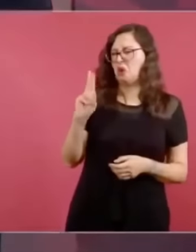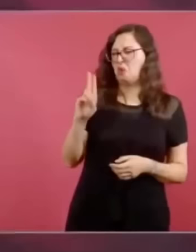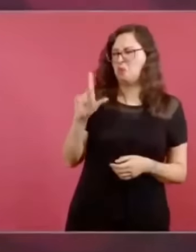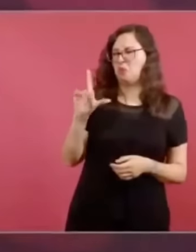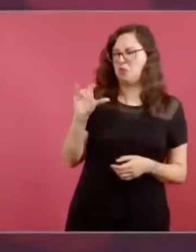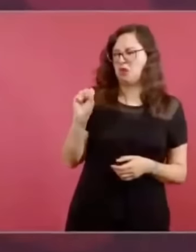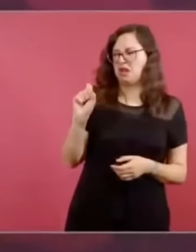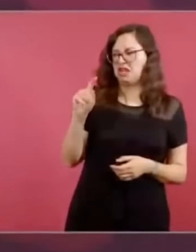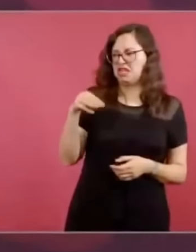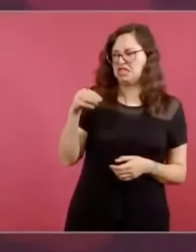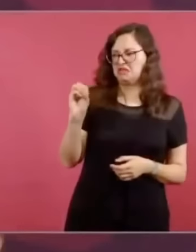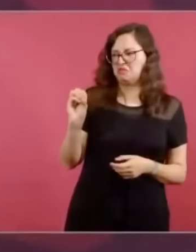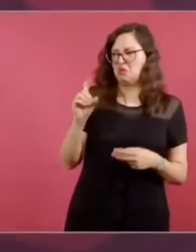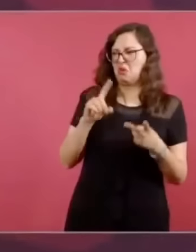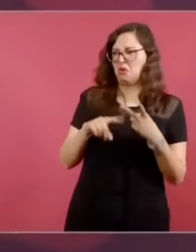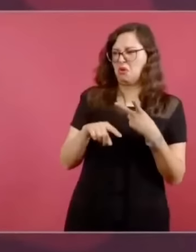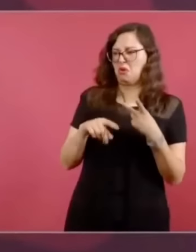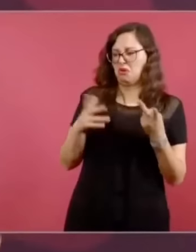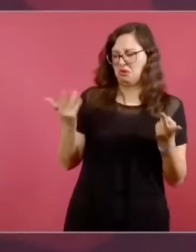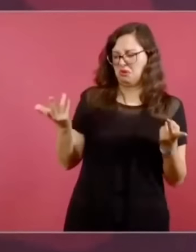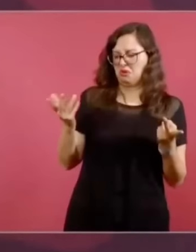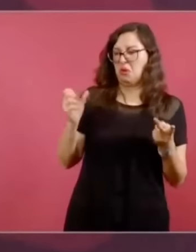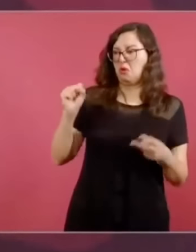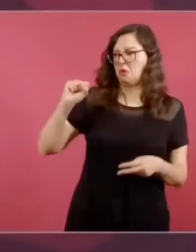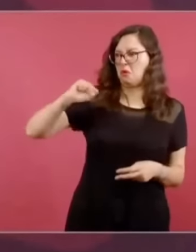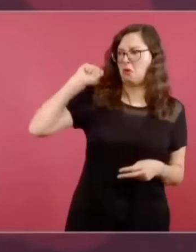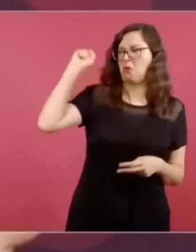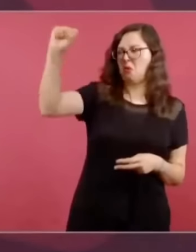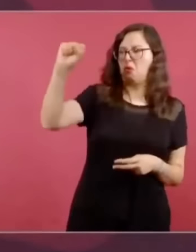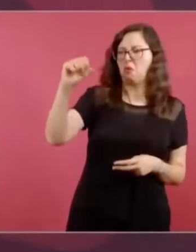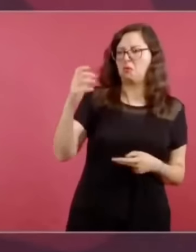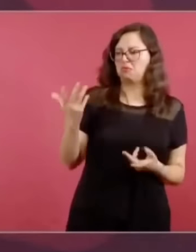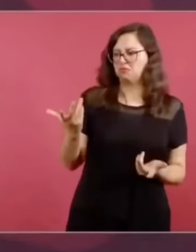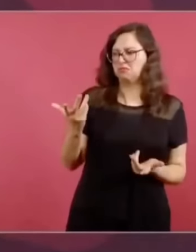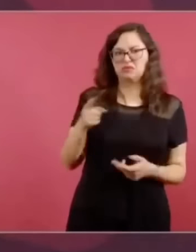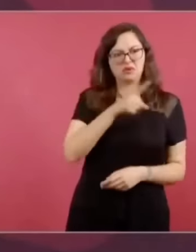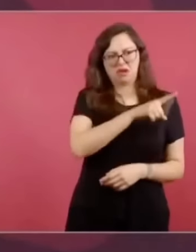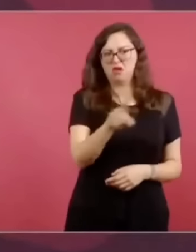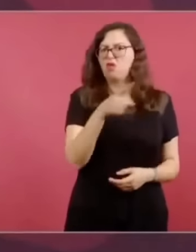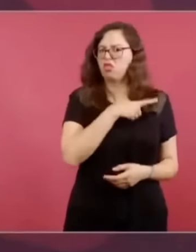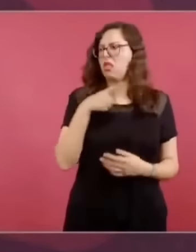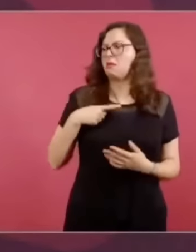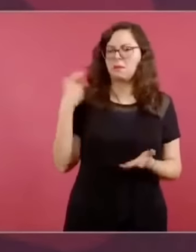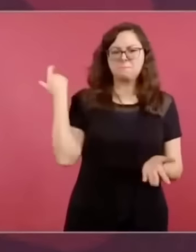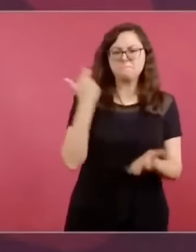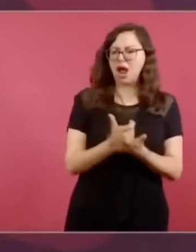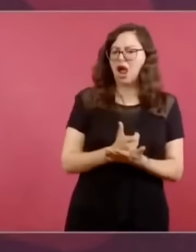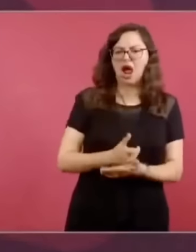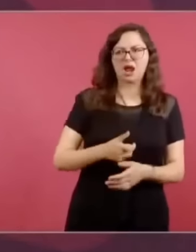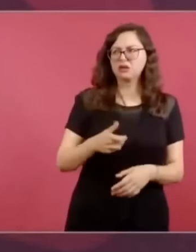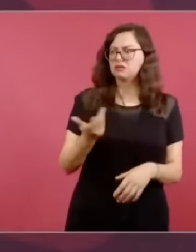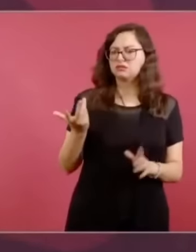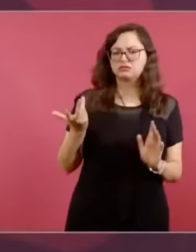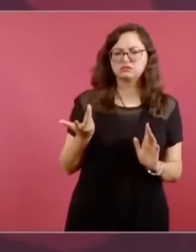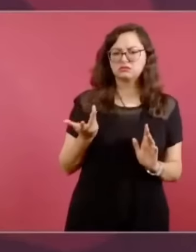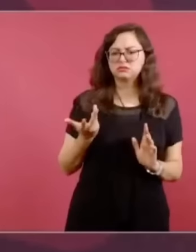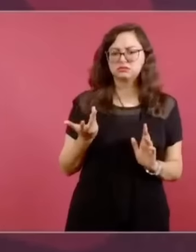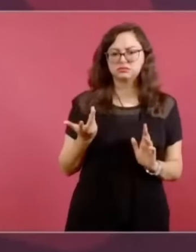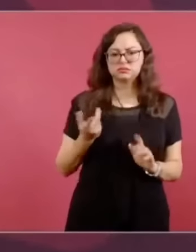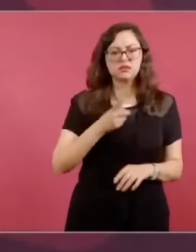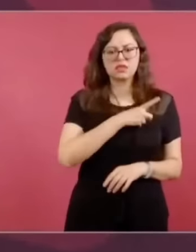No están haciendo la solución, no se puede ayudar a gobierno de la salud pública está